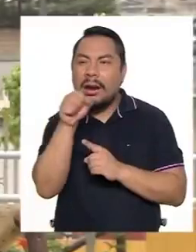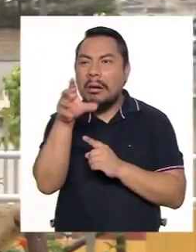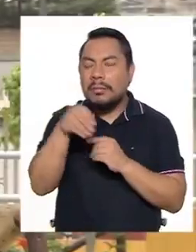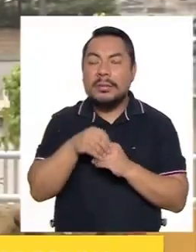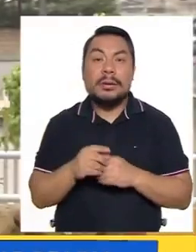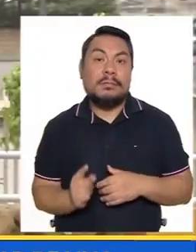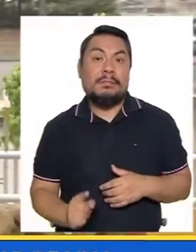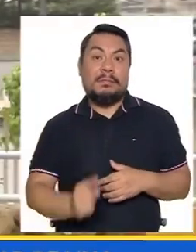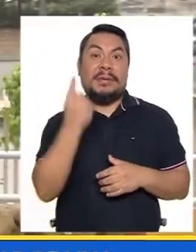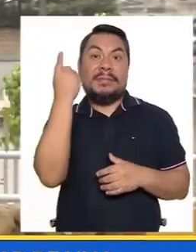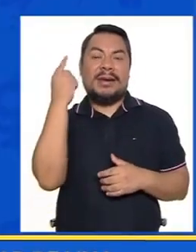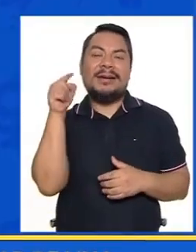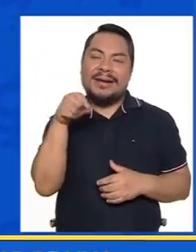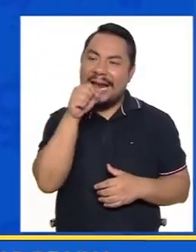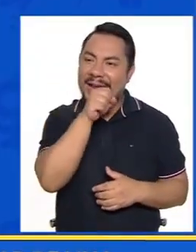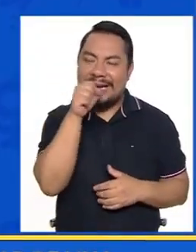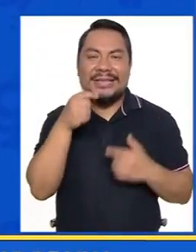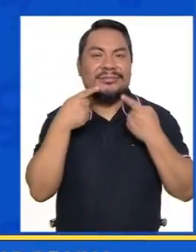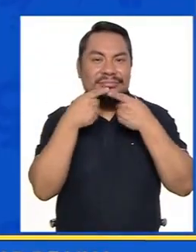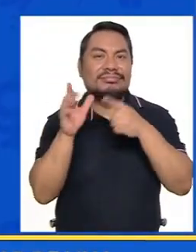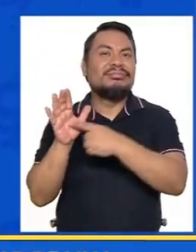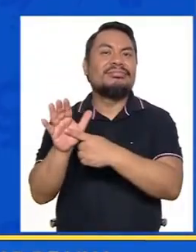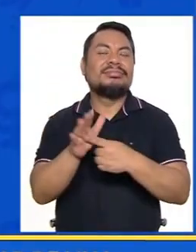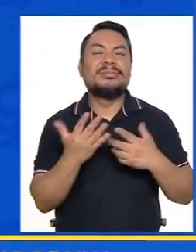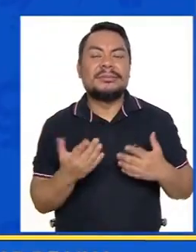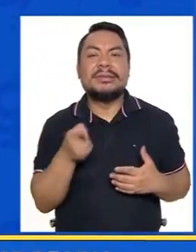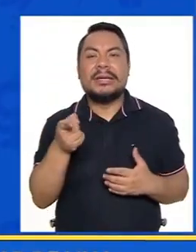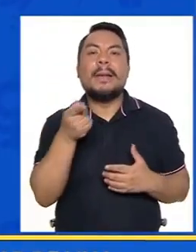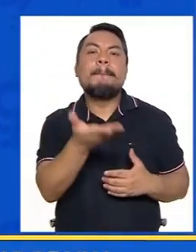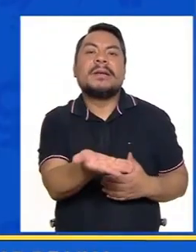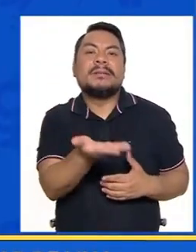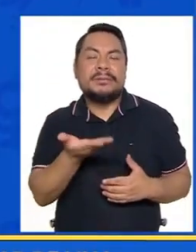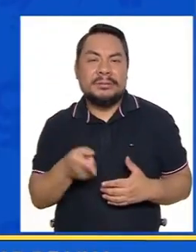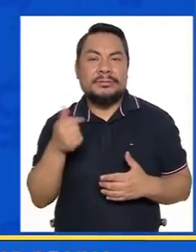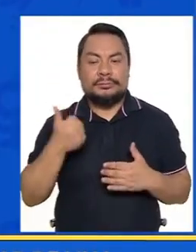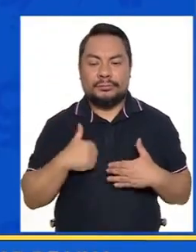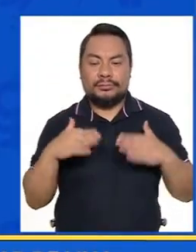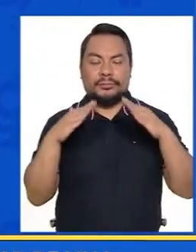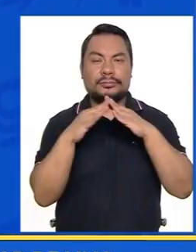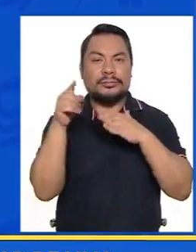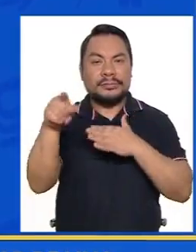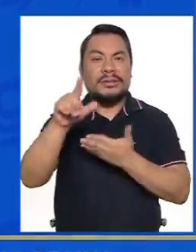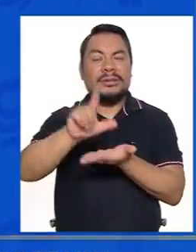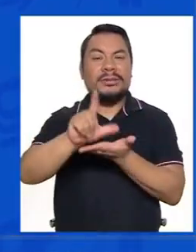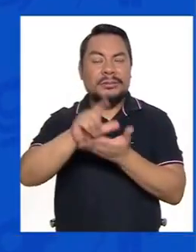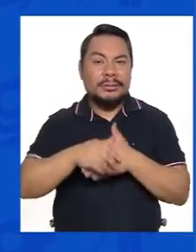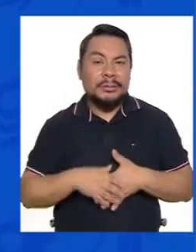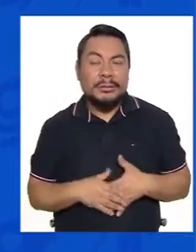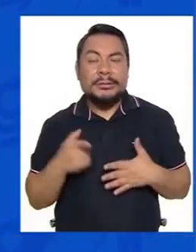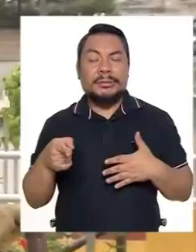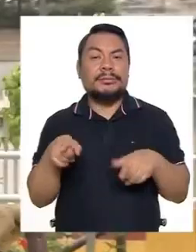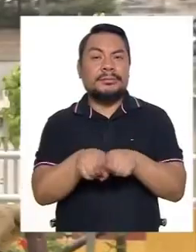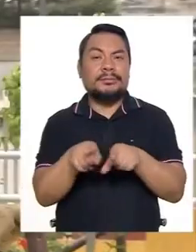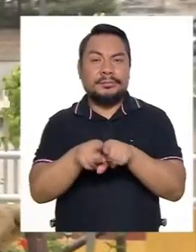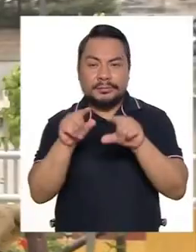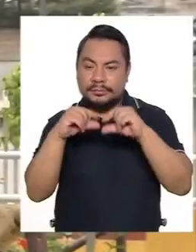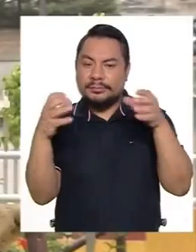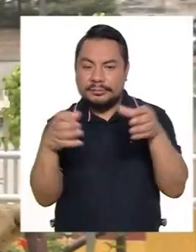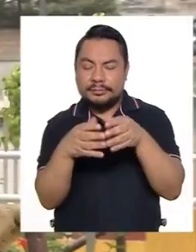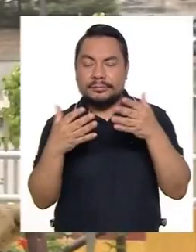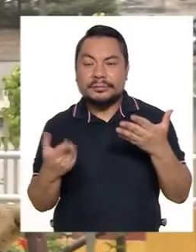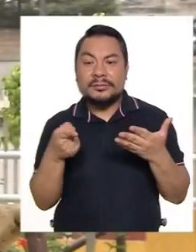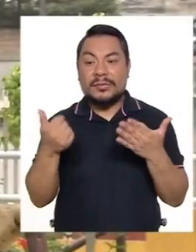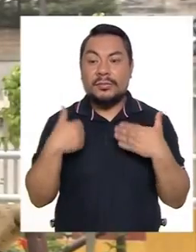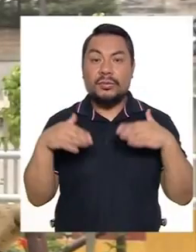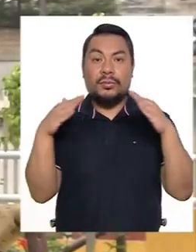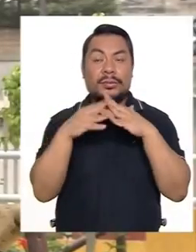En su primera presentación que ella tuvo, fue con una invitación de la Municipalidad de Lima. Tocaron mi puerta un día